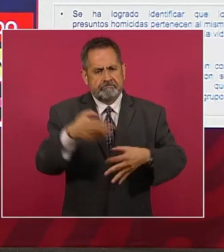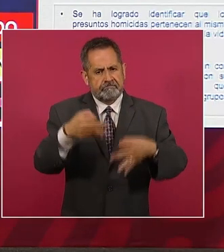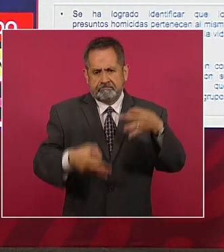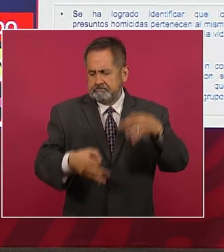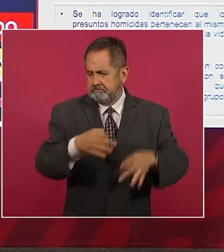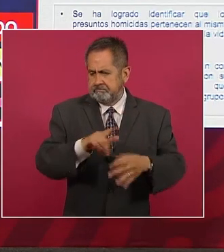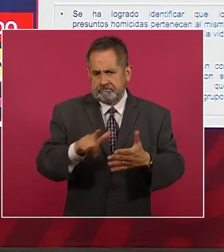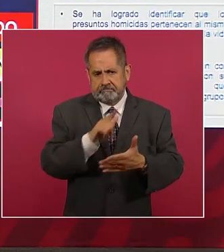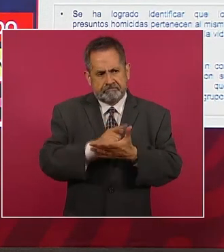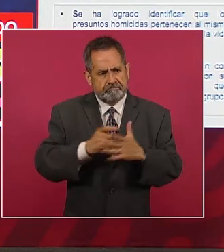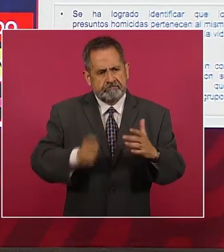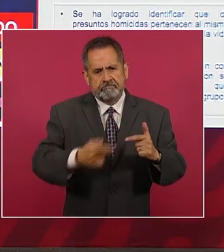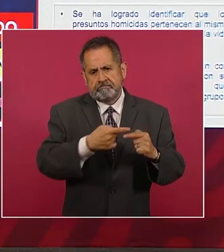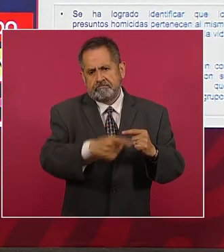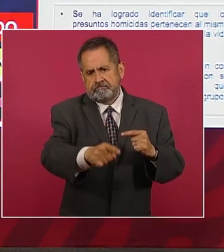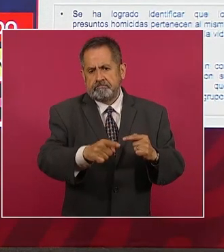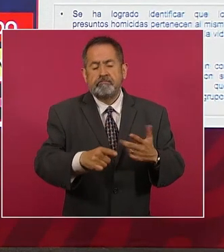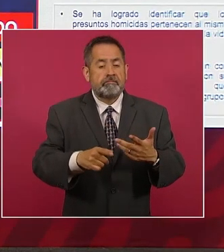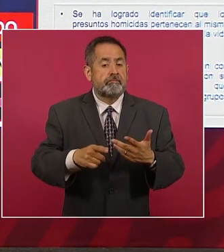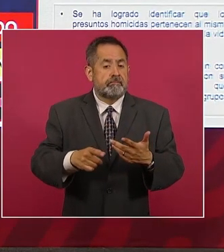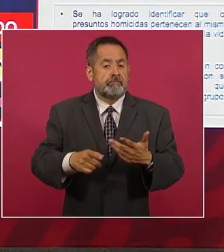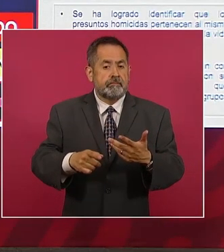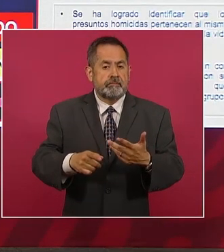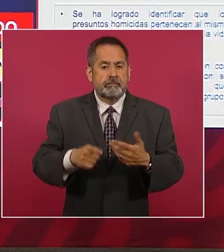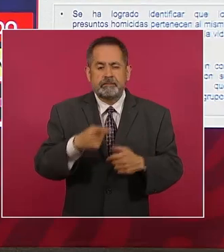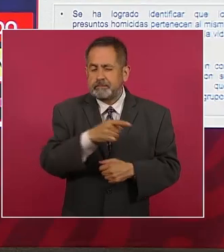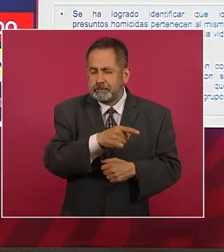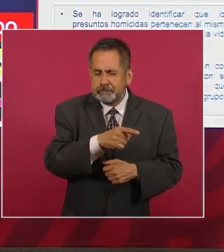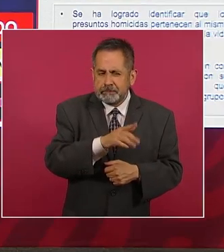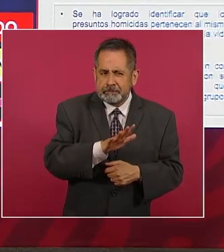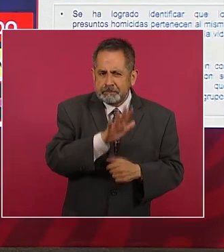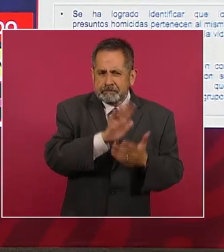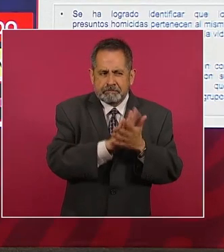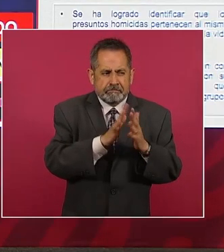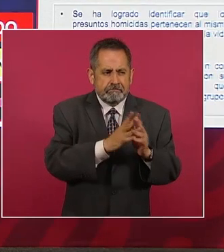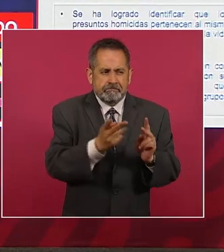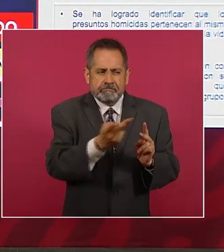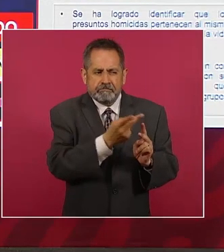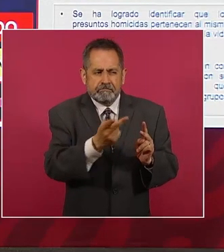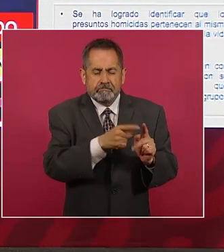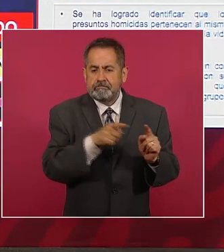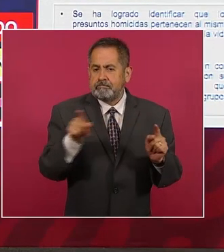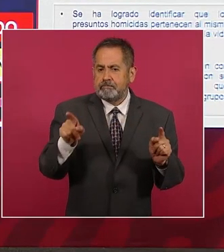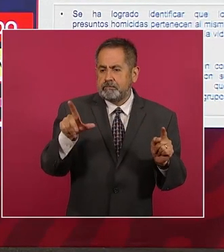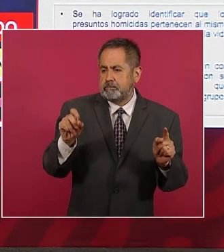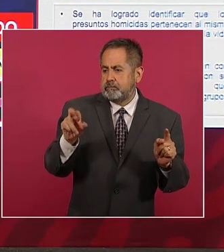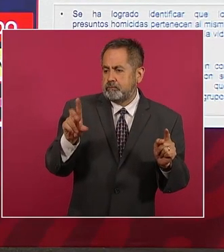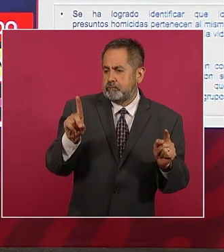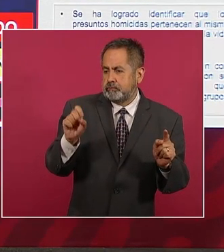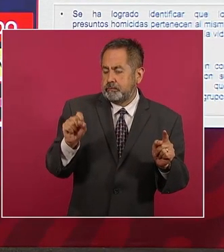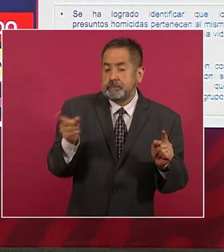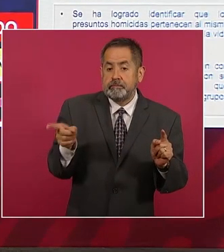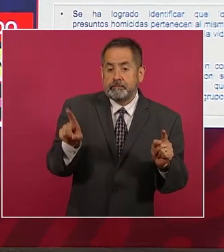autores materiales y hay una vinculación entre el homicidio de Lourdes Maldonado y el de Margarito